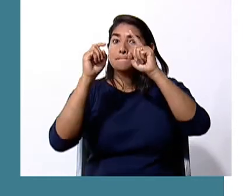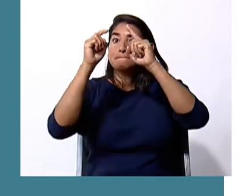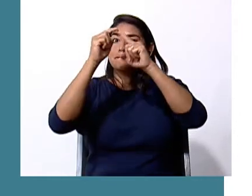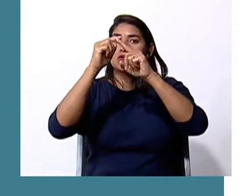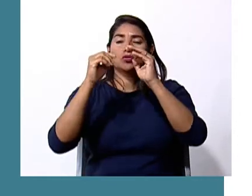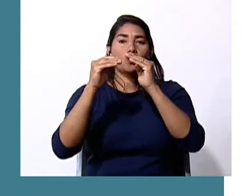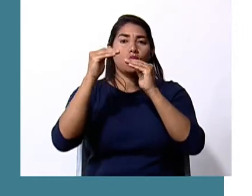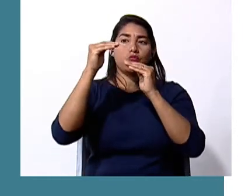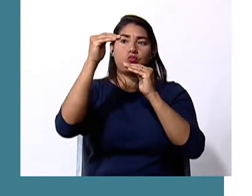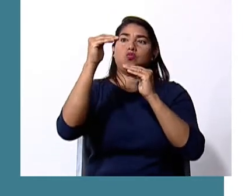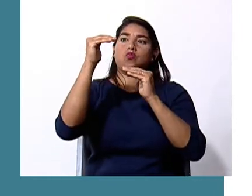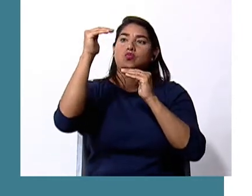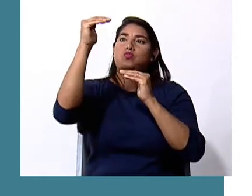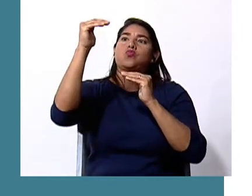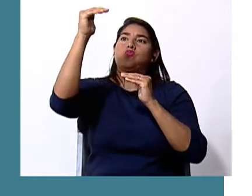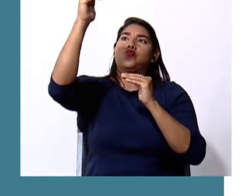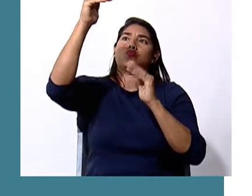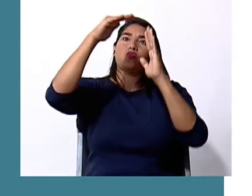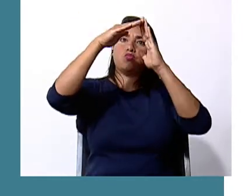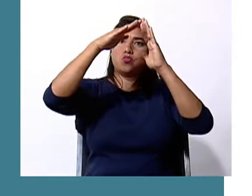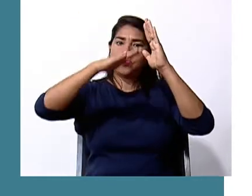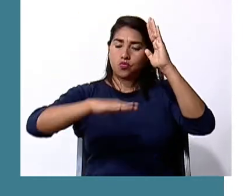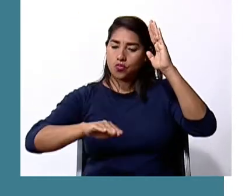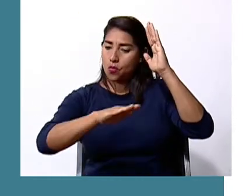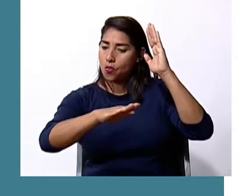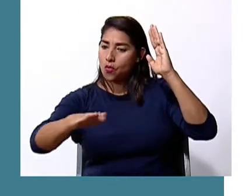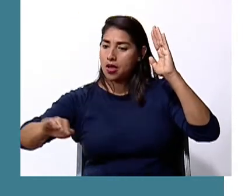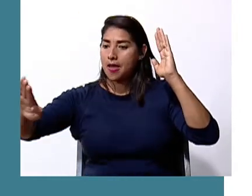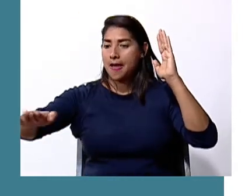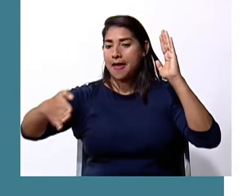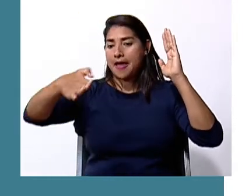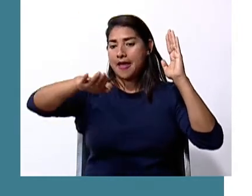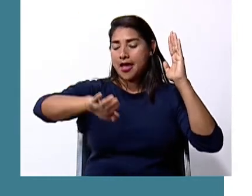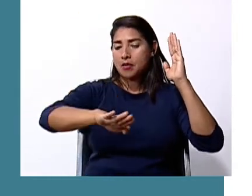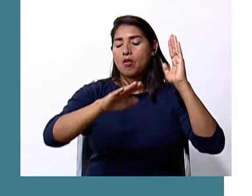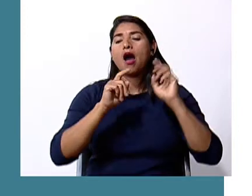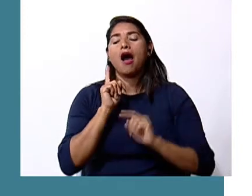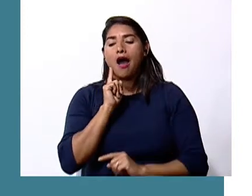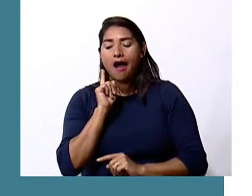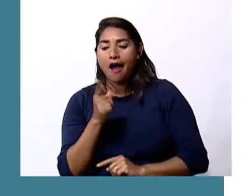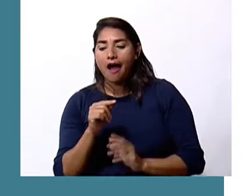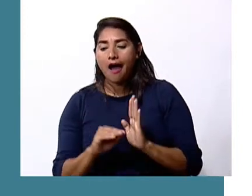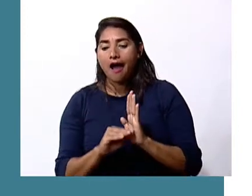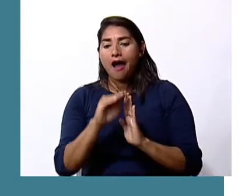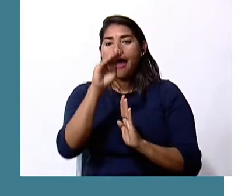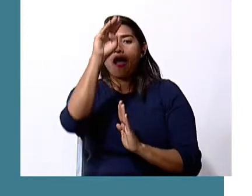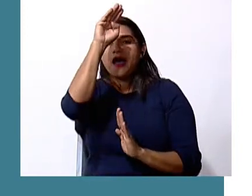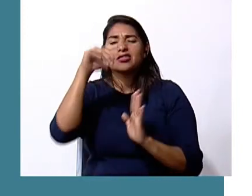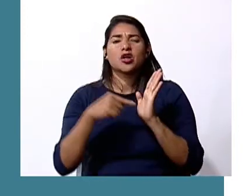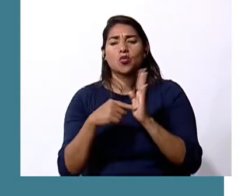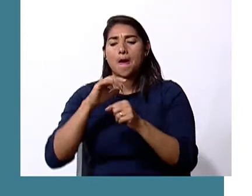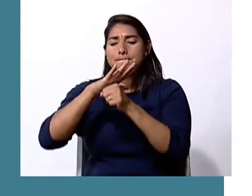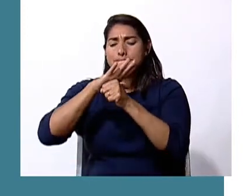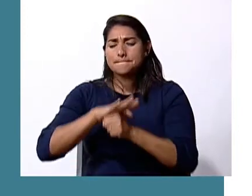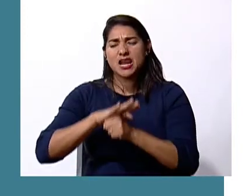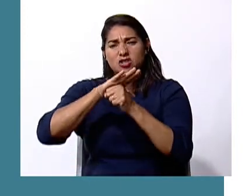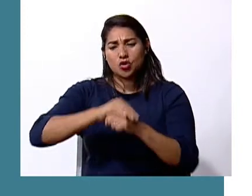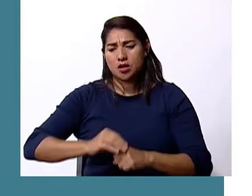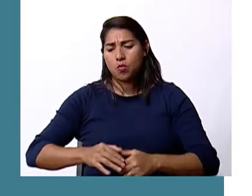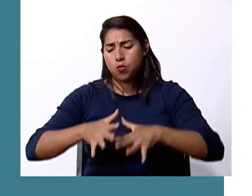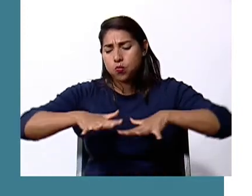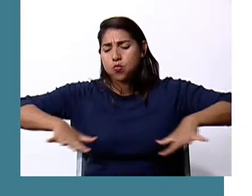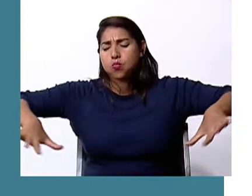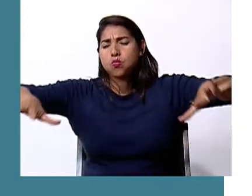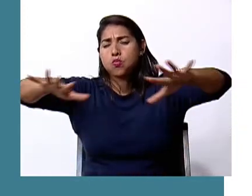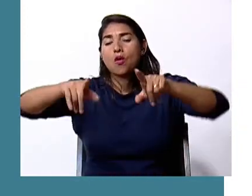cualquiera de la superficie terrestre. La altitud influye sobre la presión atmosférica y